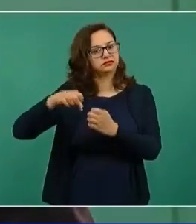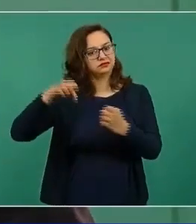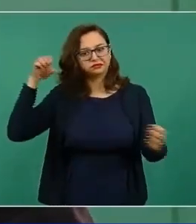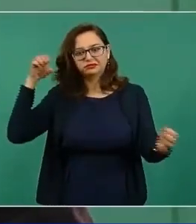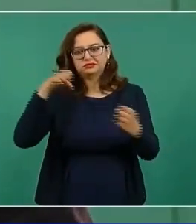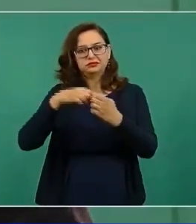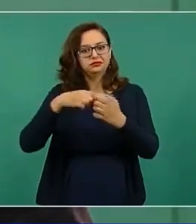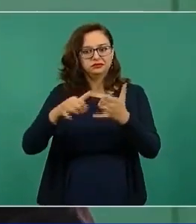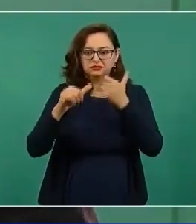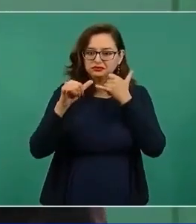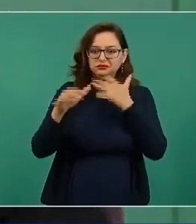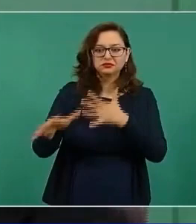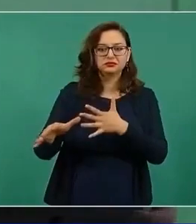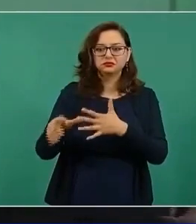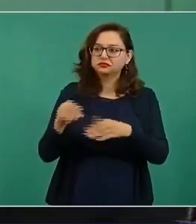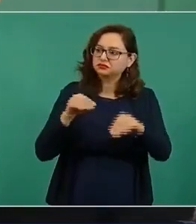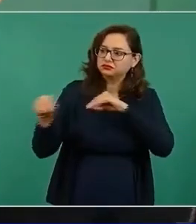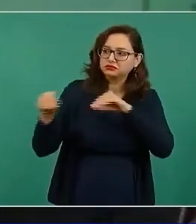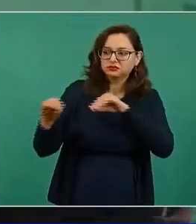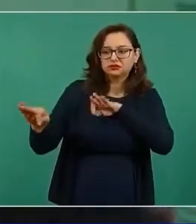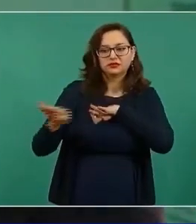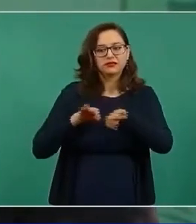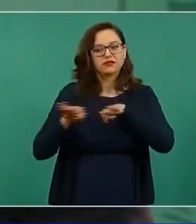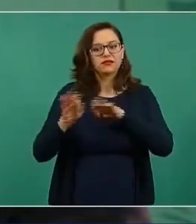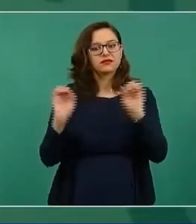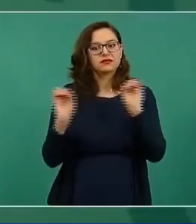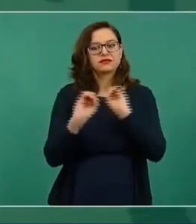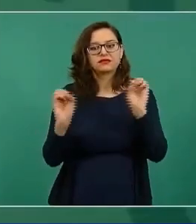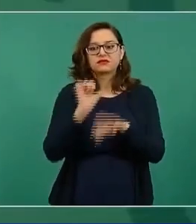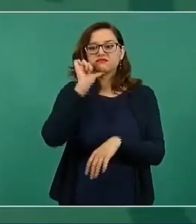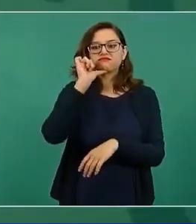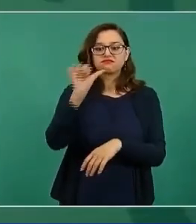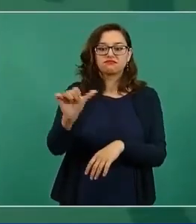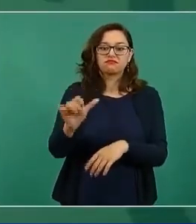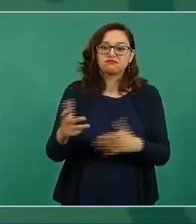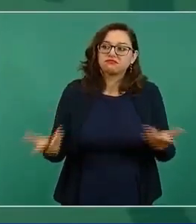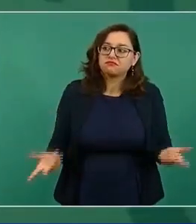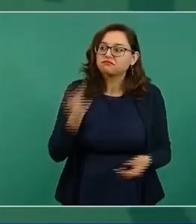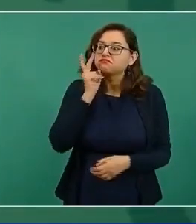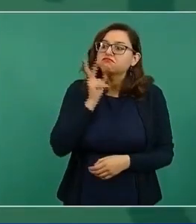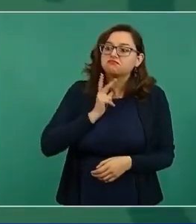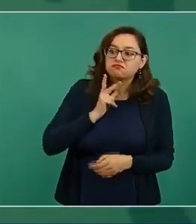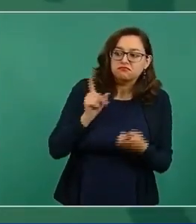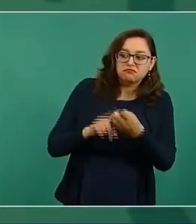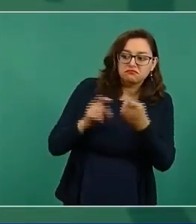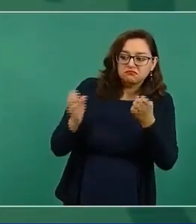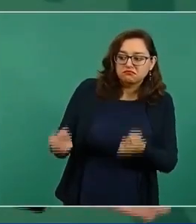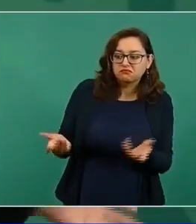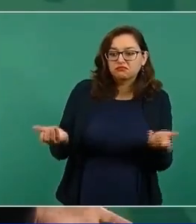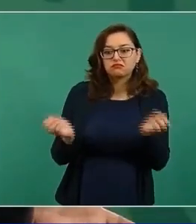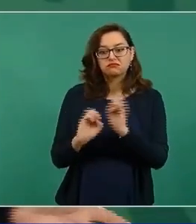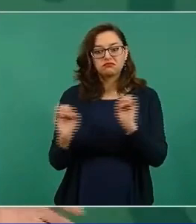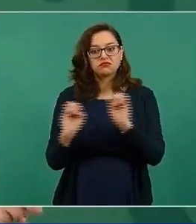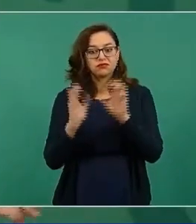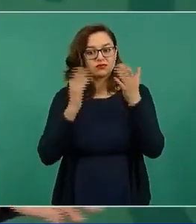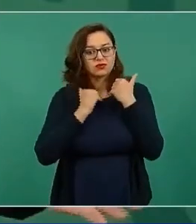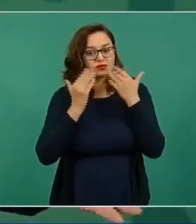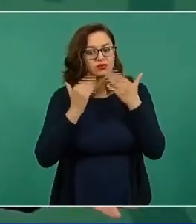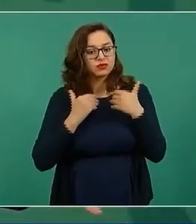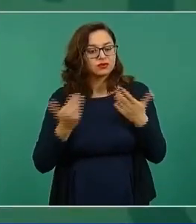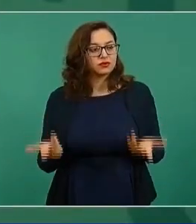desde luego, que no había producción de petróleo por esos convenios